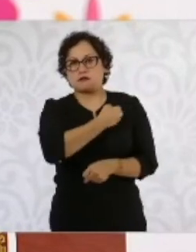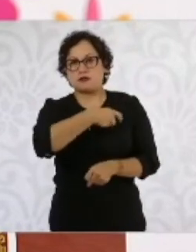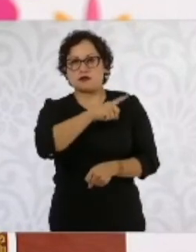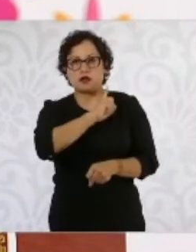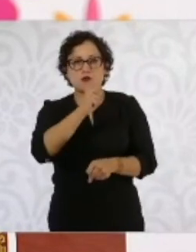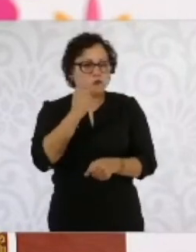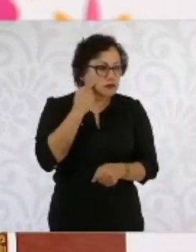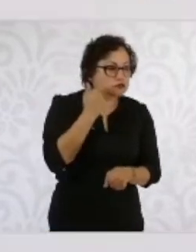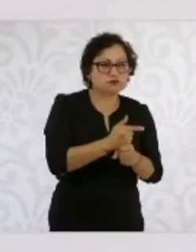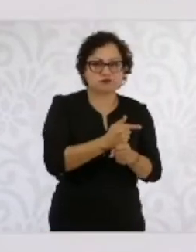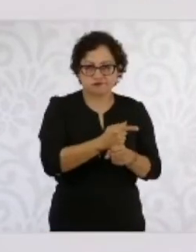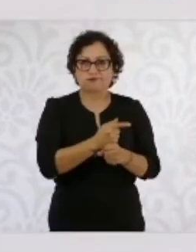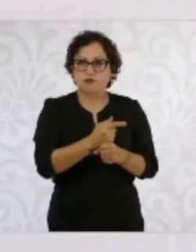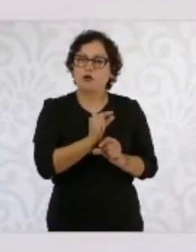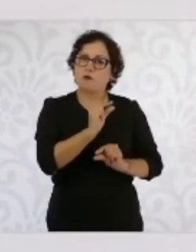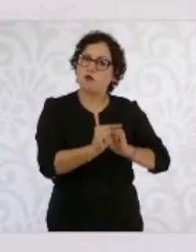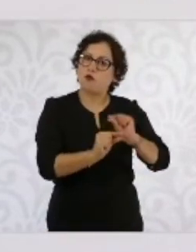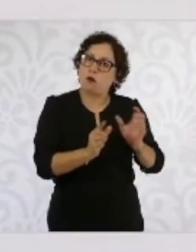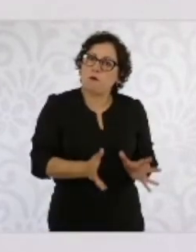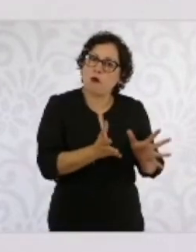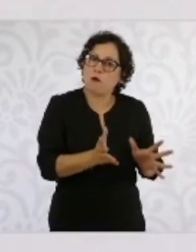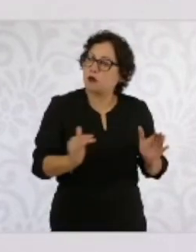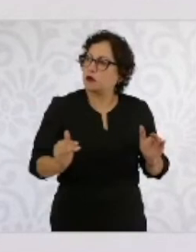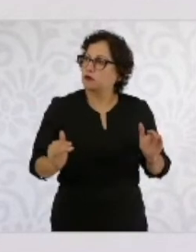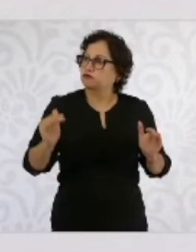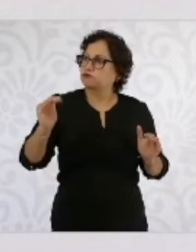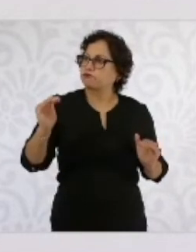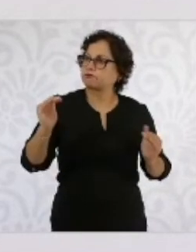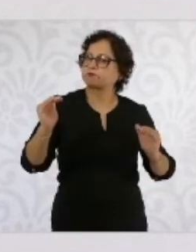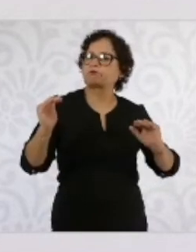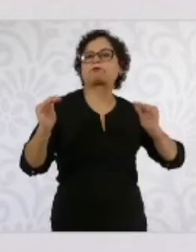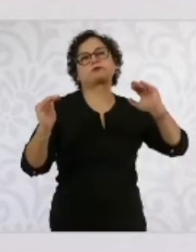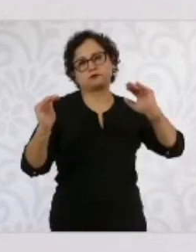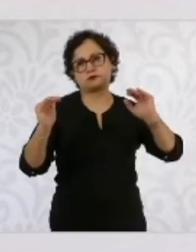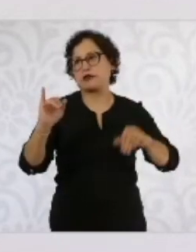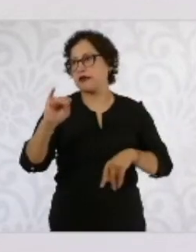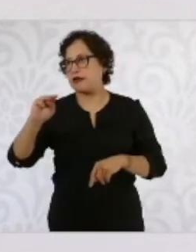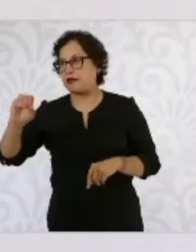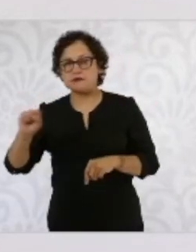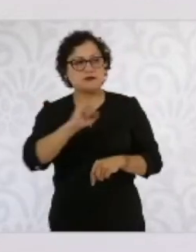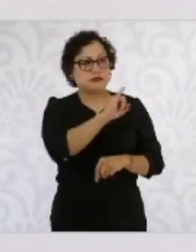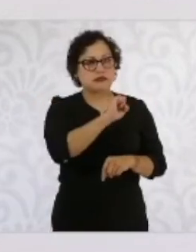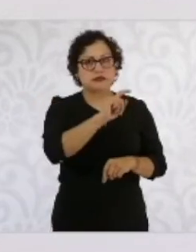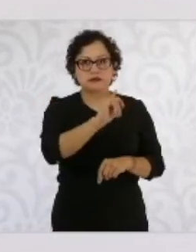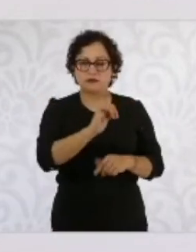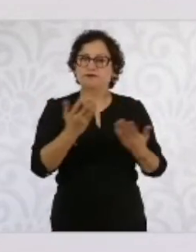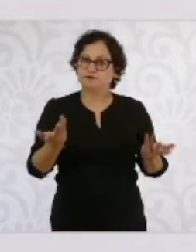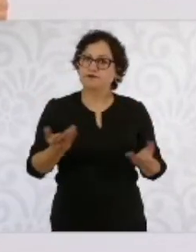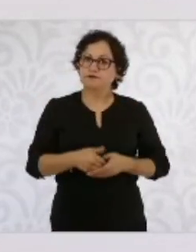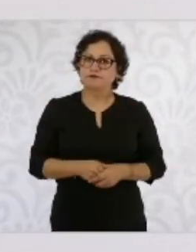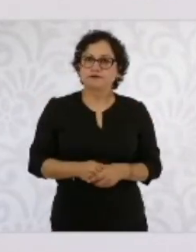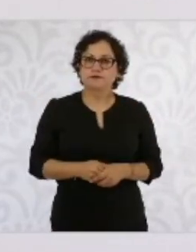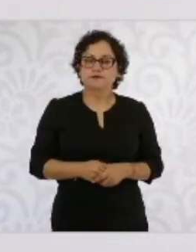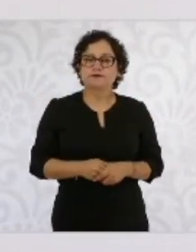Issste, para que puedan nivelarse con el Seguro Social y al mismo tiempo el